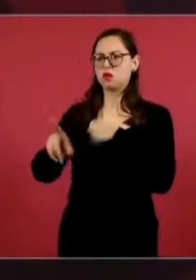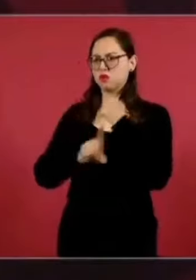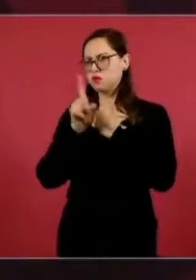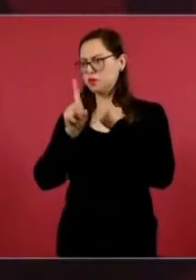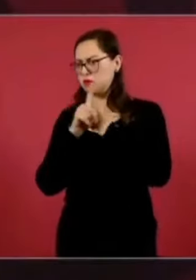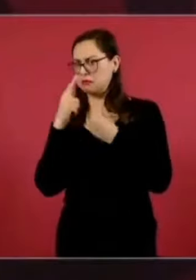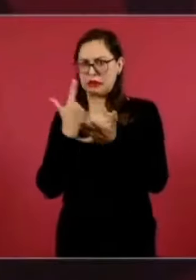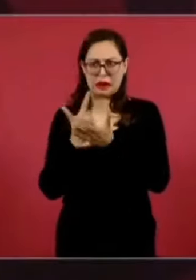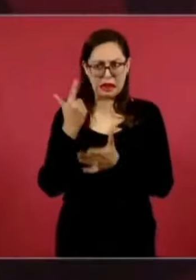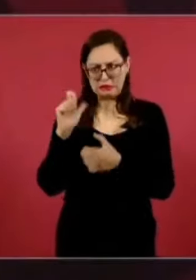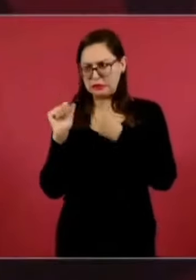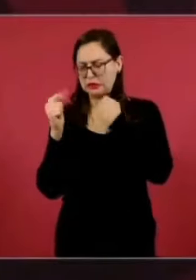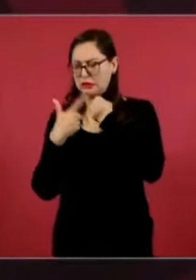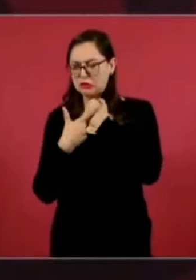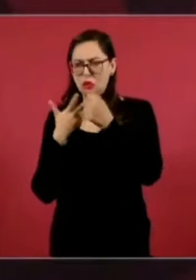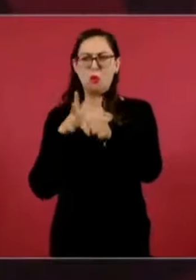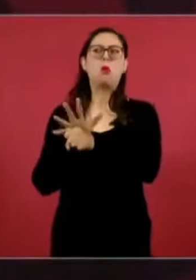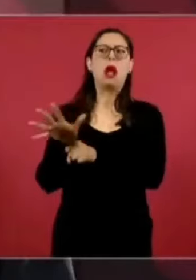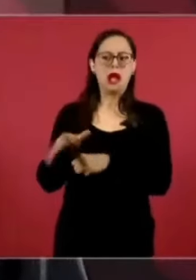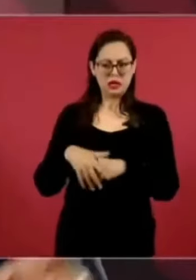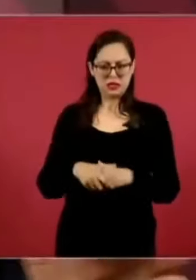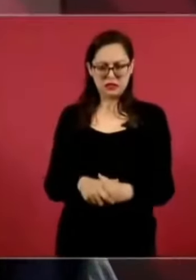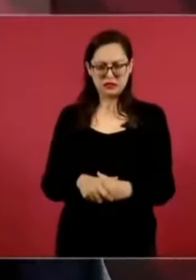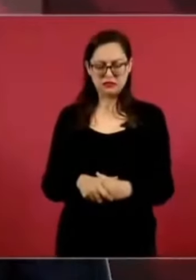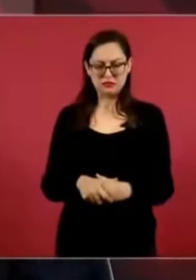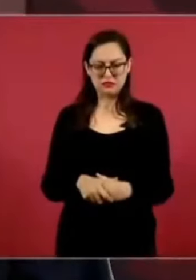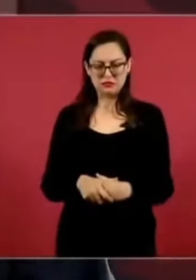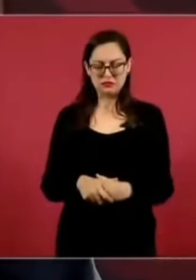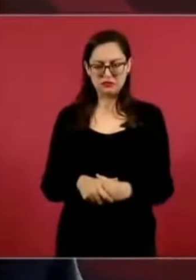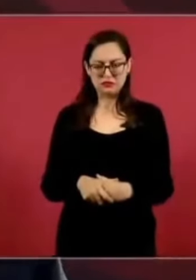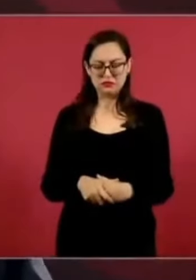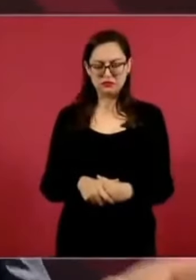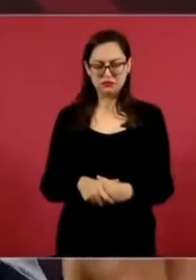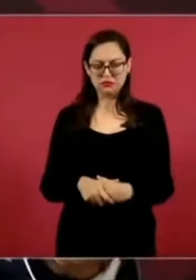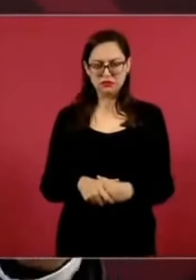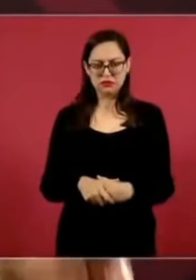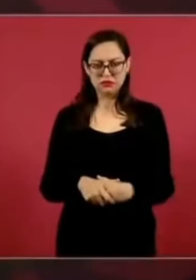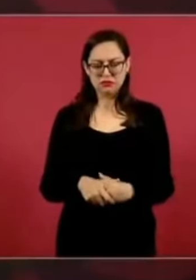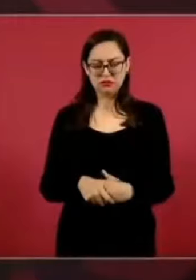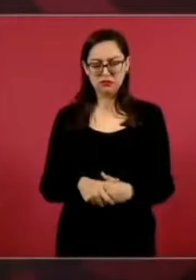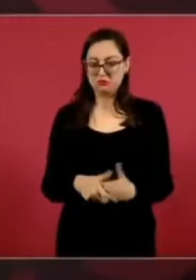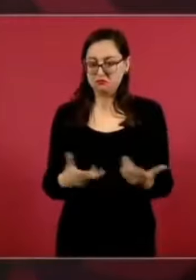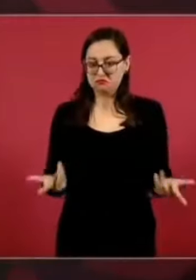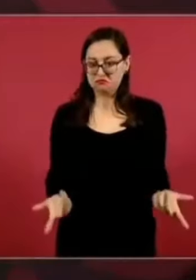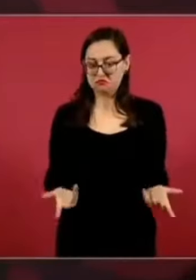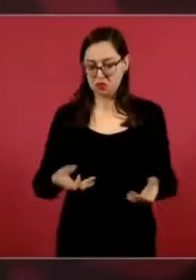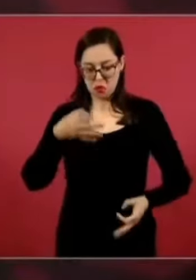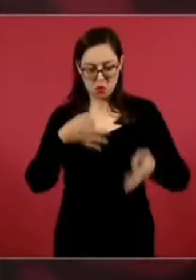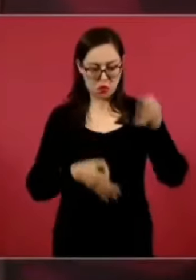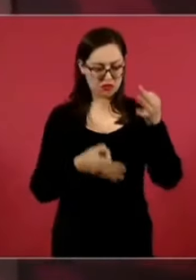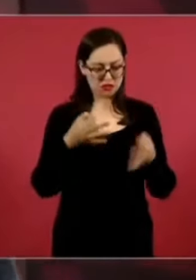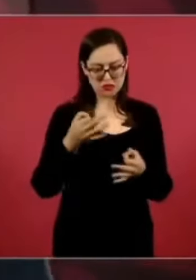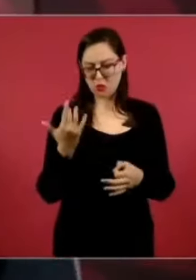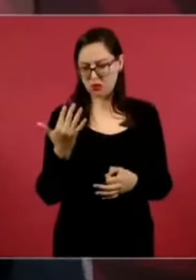jueces, a la mitad de mujeres, a la mitad de hombres?